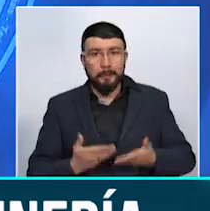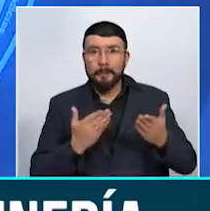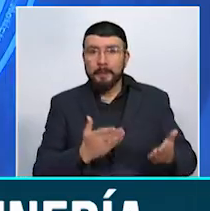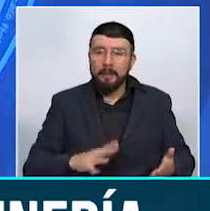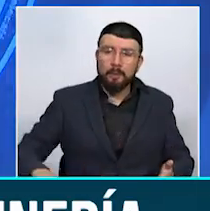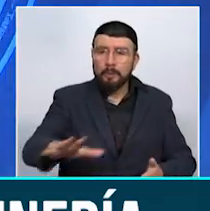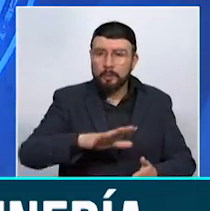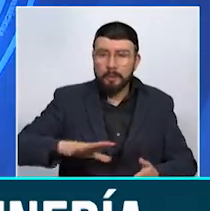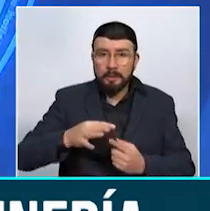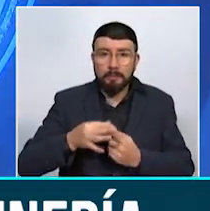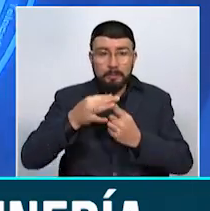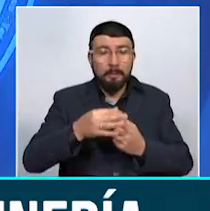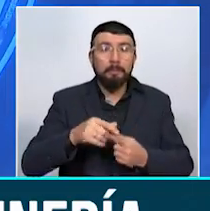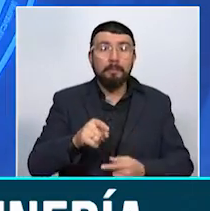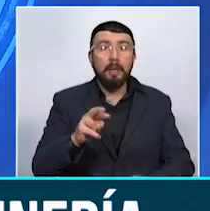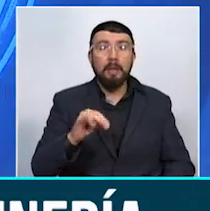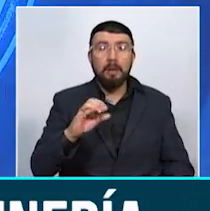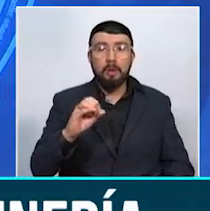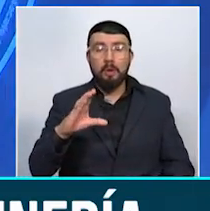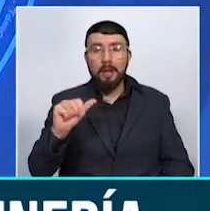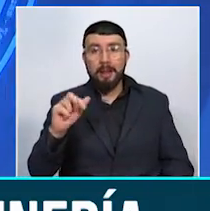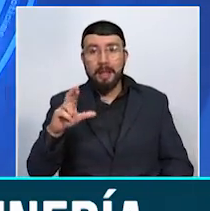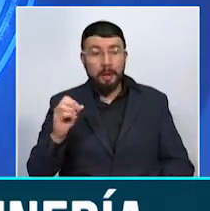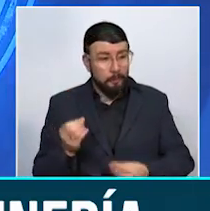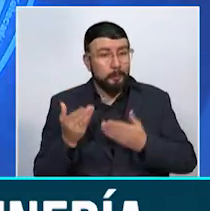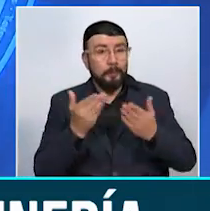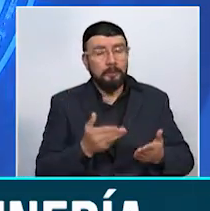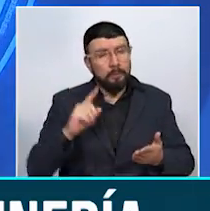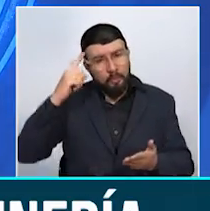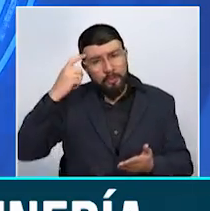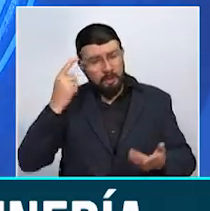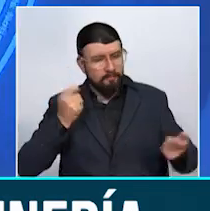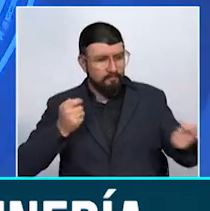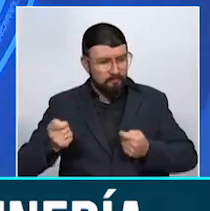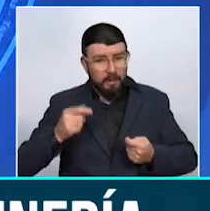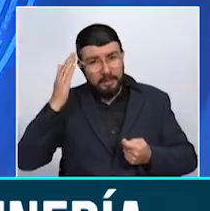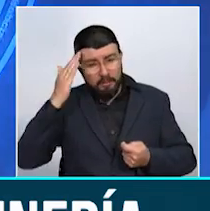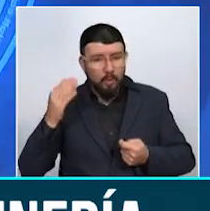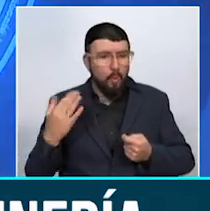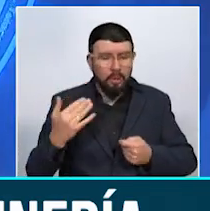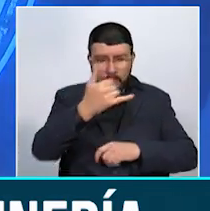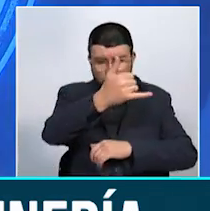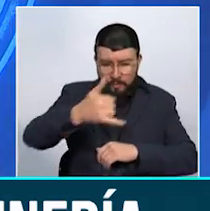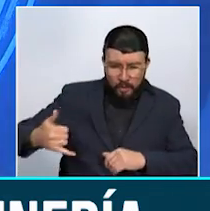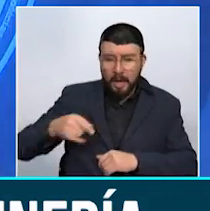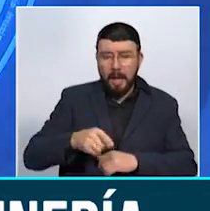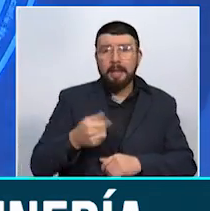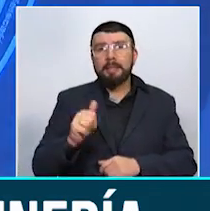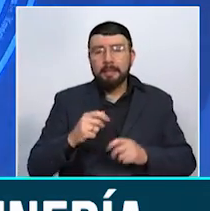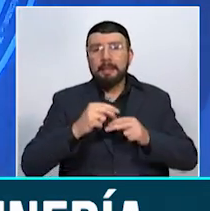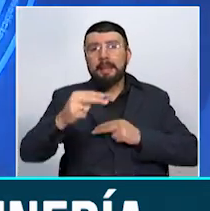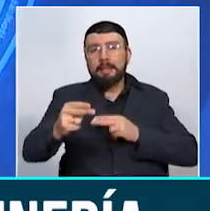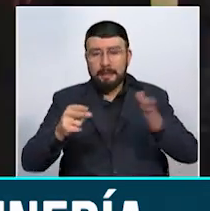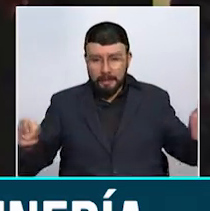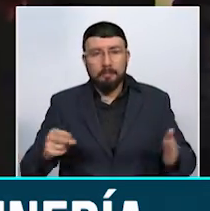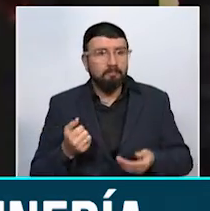de reserva especial en la vereda Río Claro de Villamaría. La Gobernación de Caldas gestionó la delimitación de cerca de 10 hectáreas en esa zona del departamento.